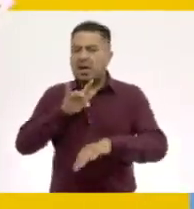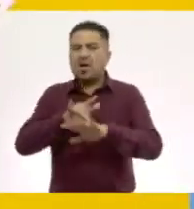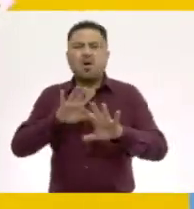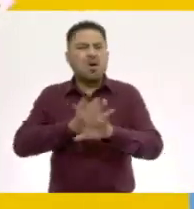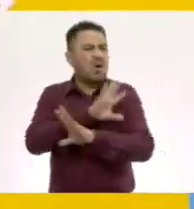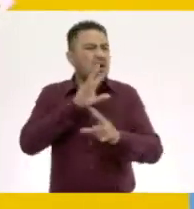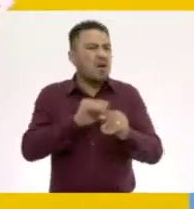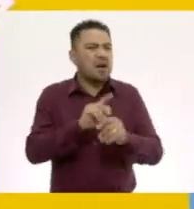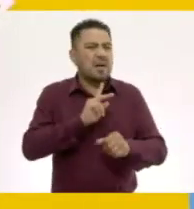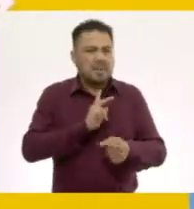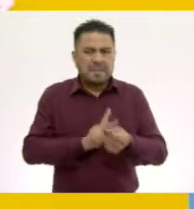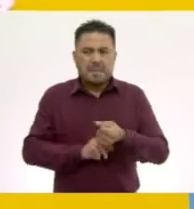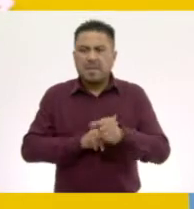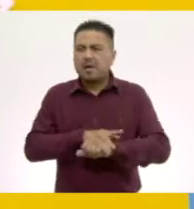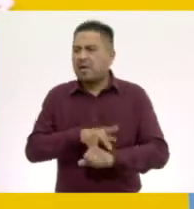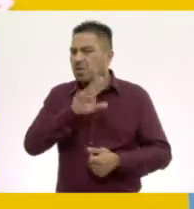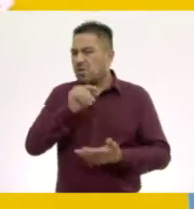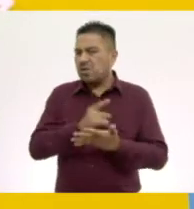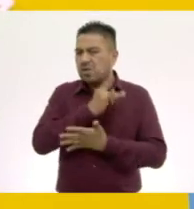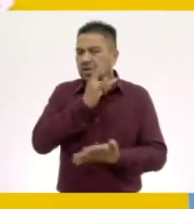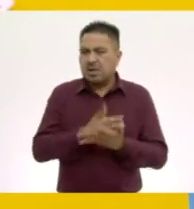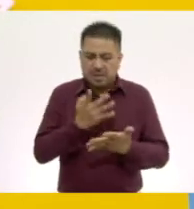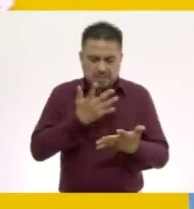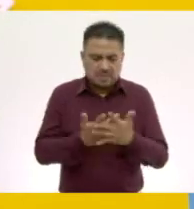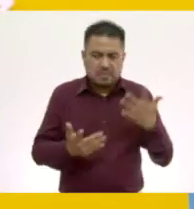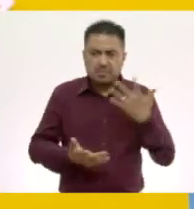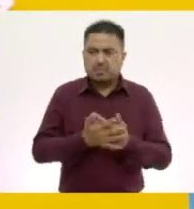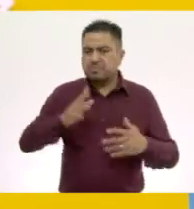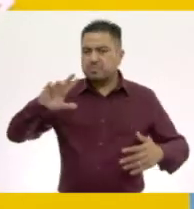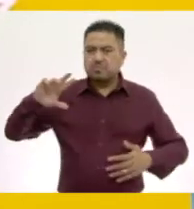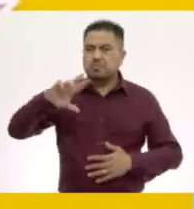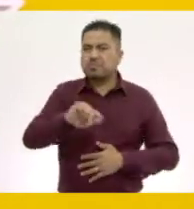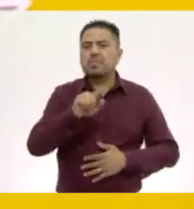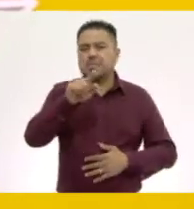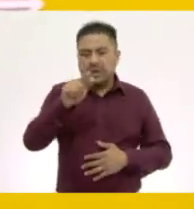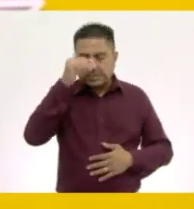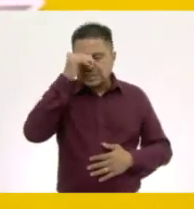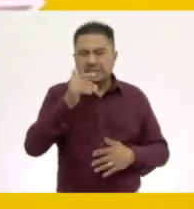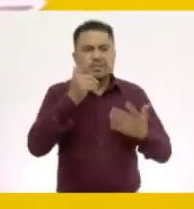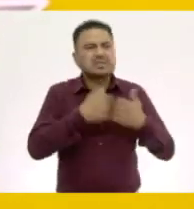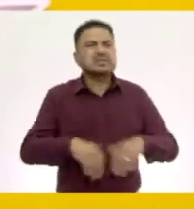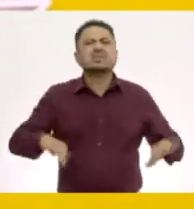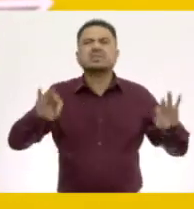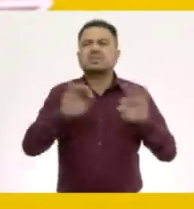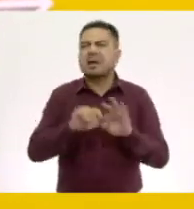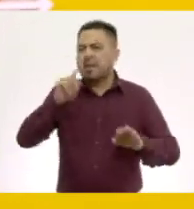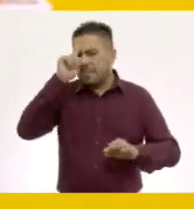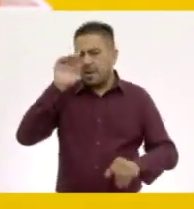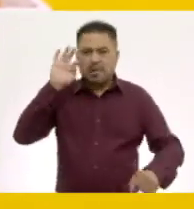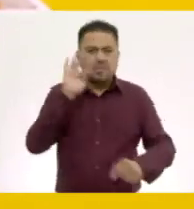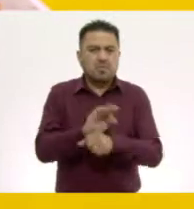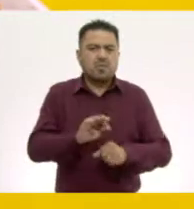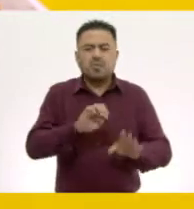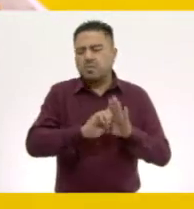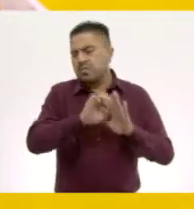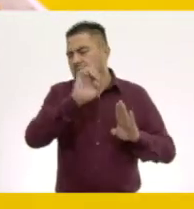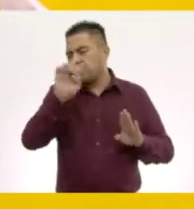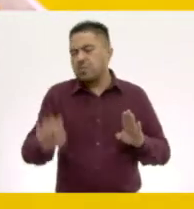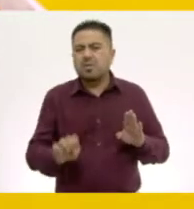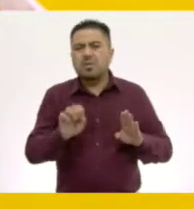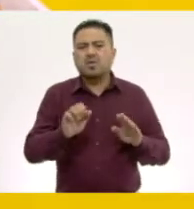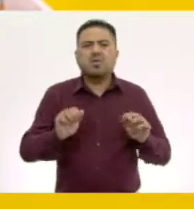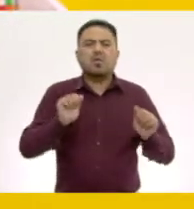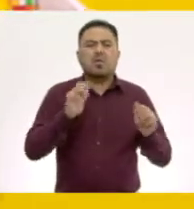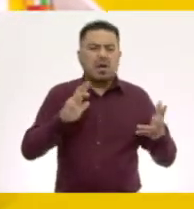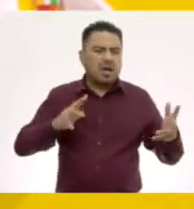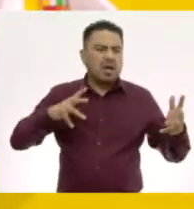toda nuestra piel y no solo en las manos? ¿Y sabían lo importante que es para protegernos, por ejemplo, de no